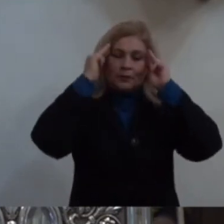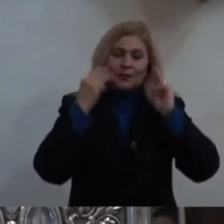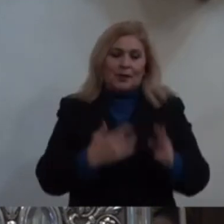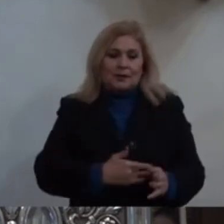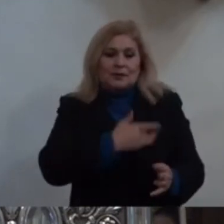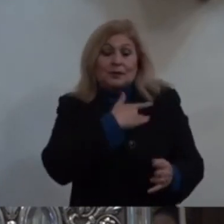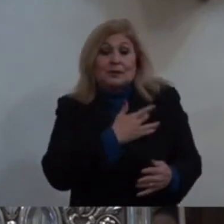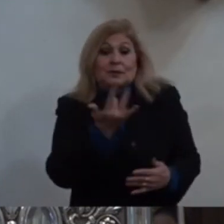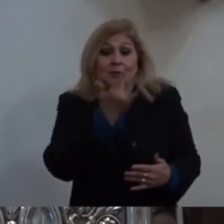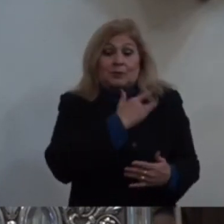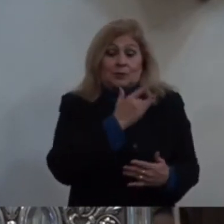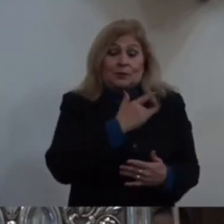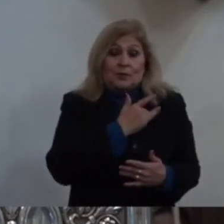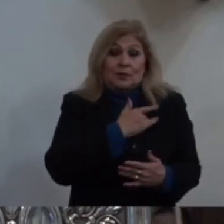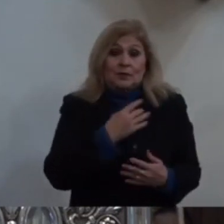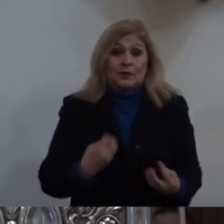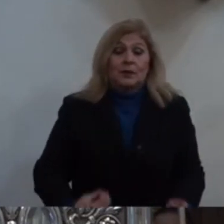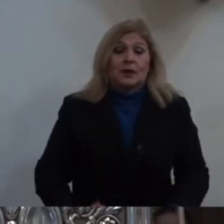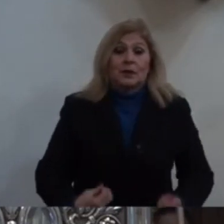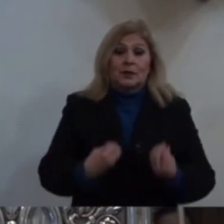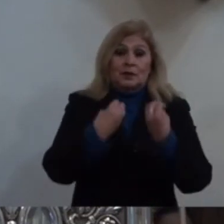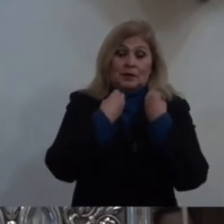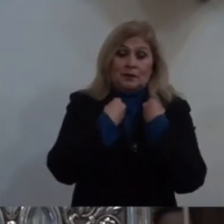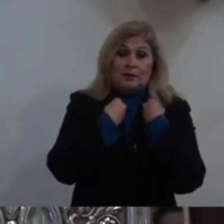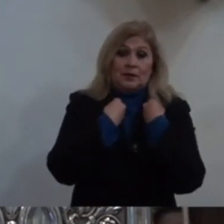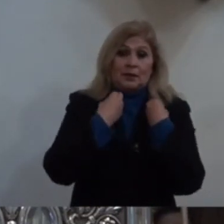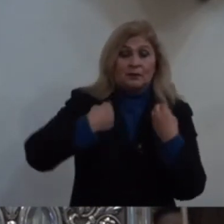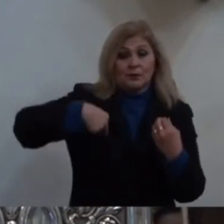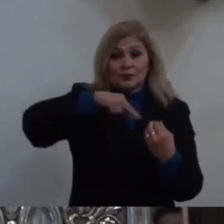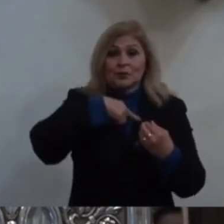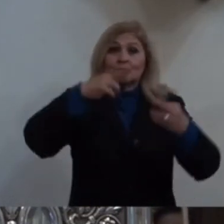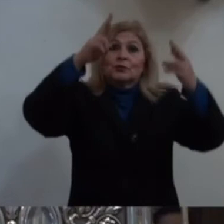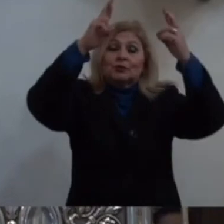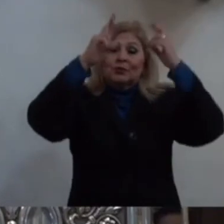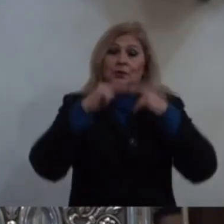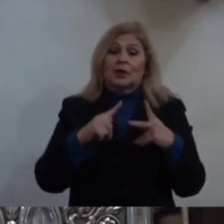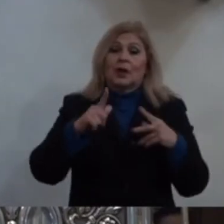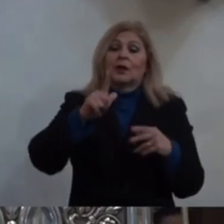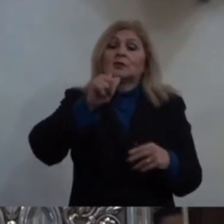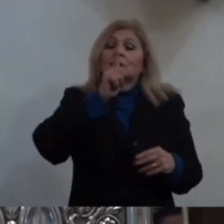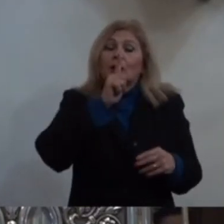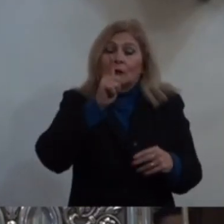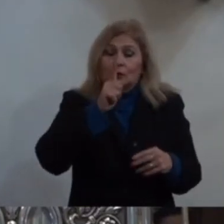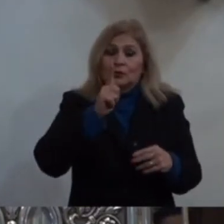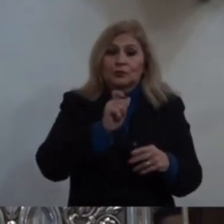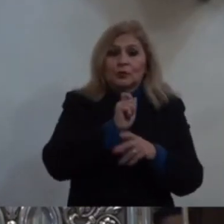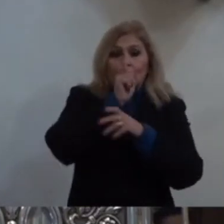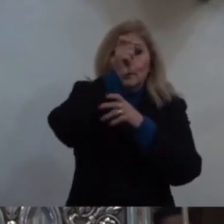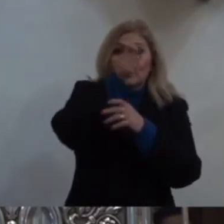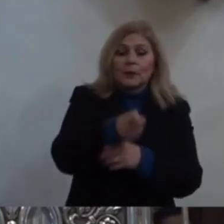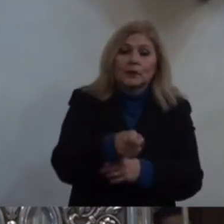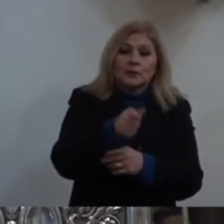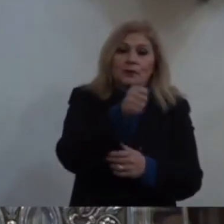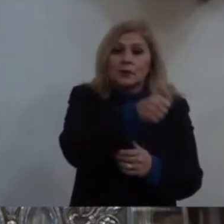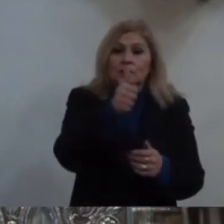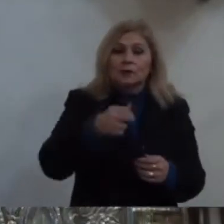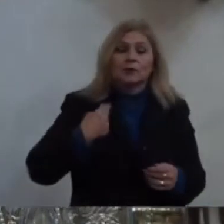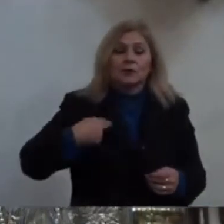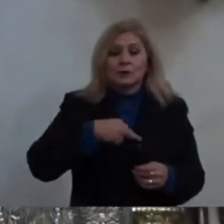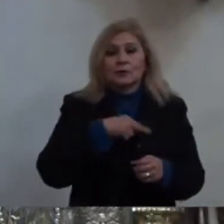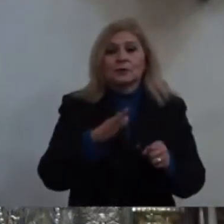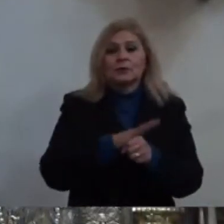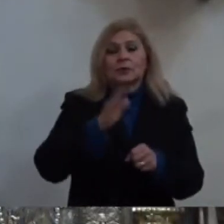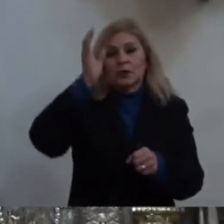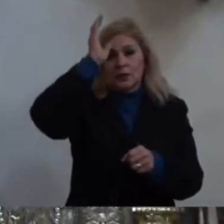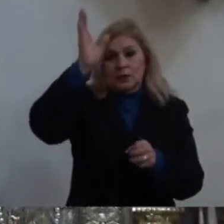siempre Un don Una luz Y una bendición Porque Cristo Nuestro Señor